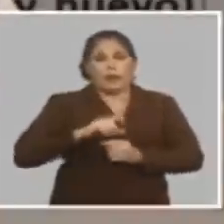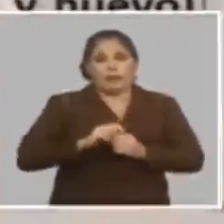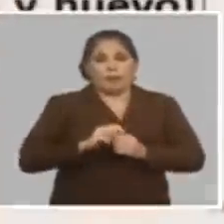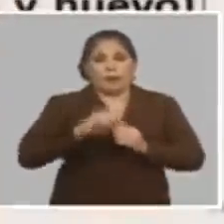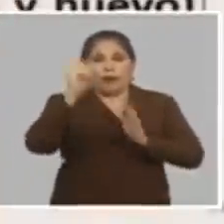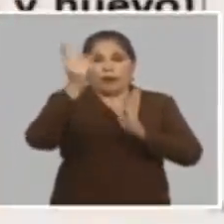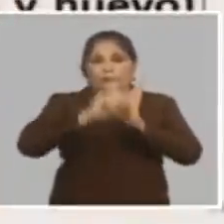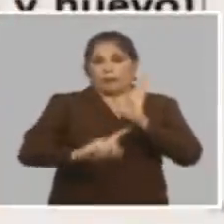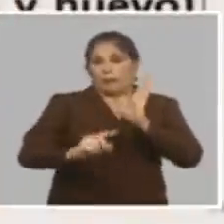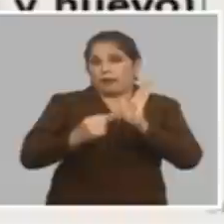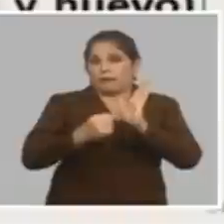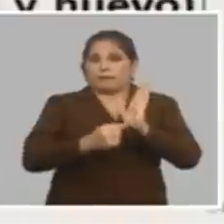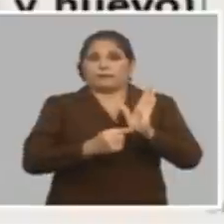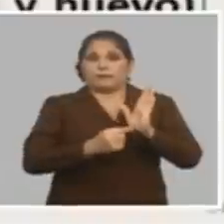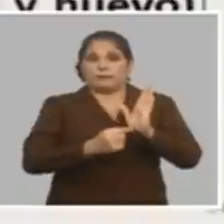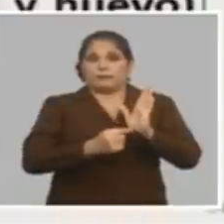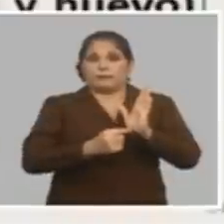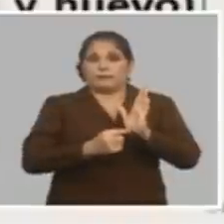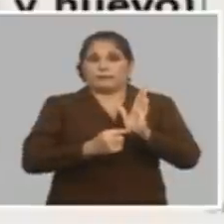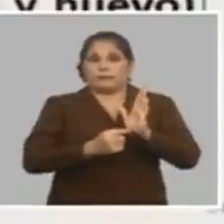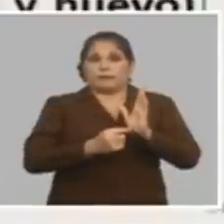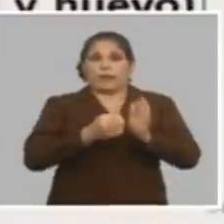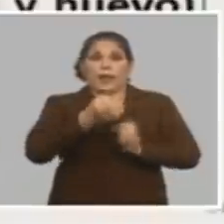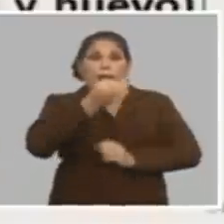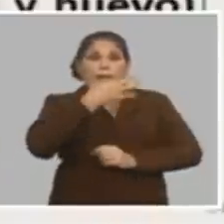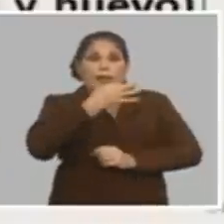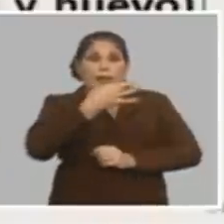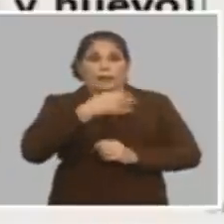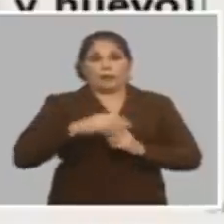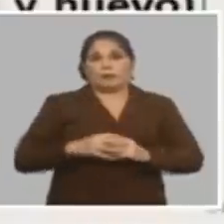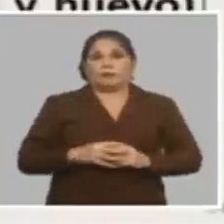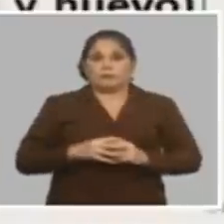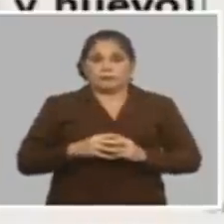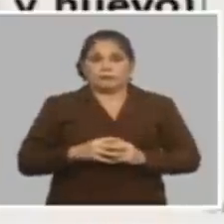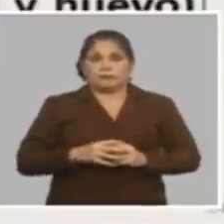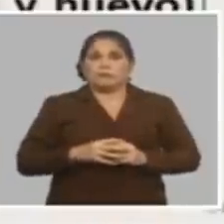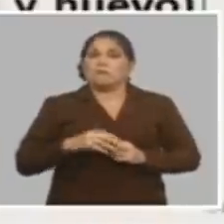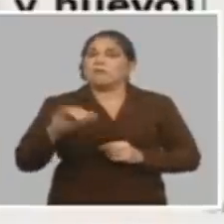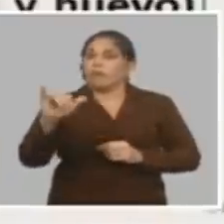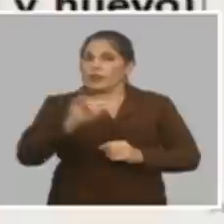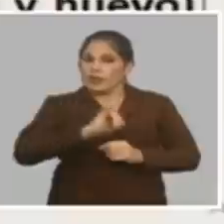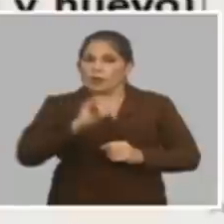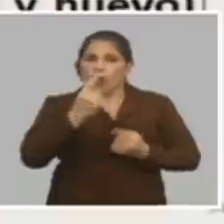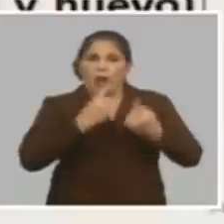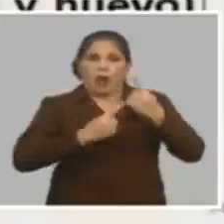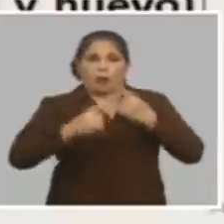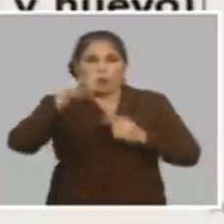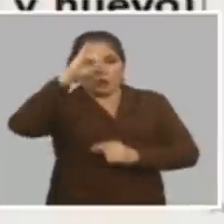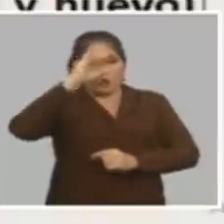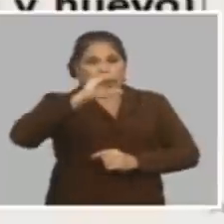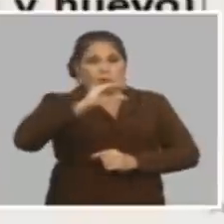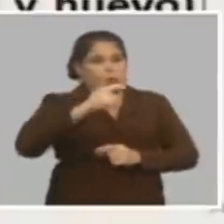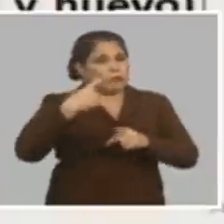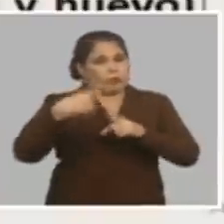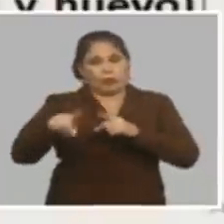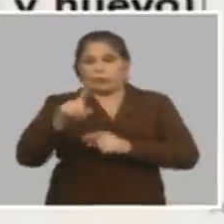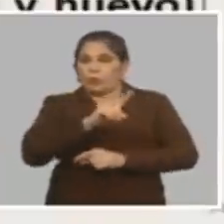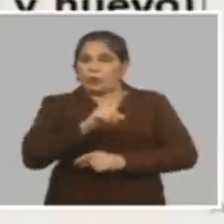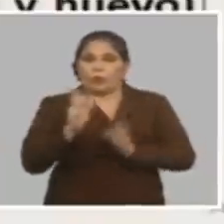de la electricidad los medicamentos también tienen algunos subsidios y otros no